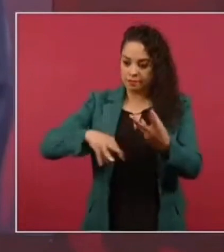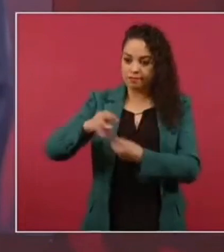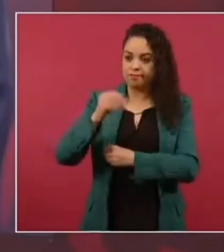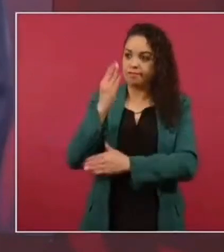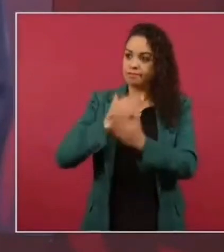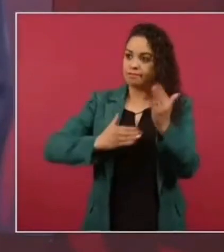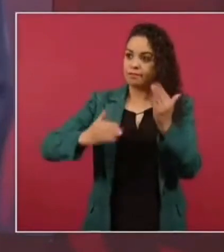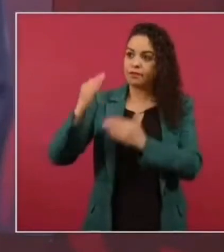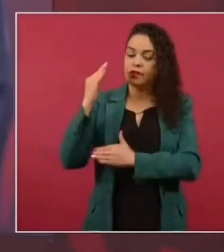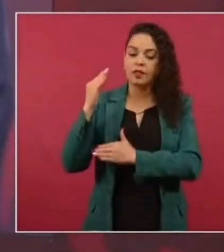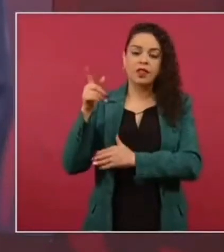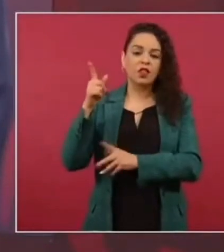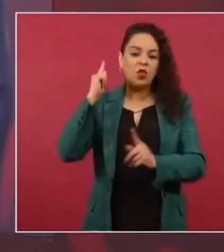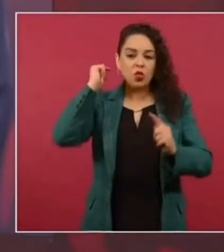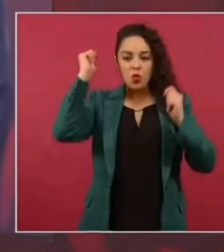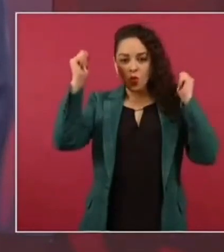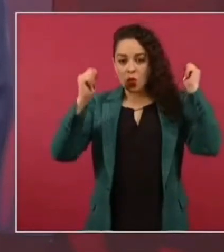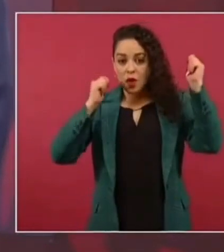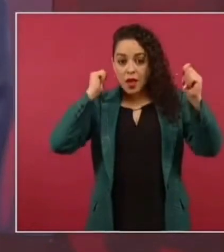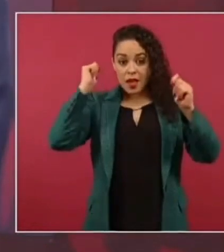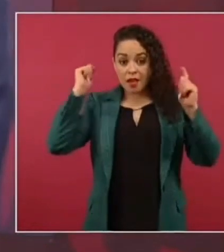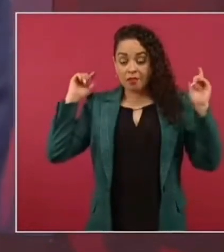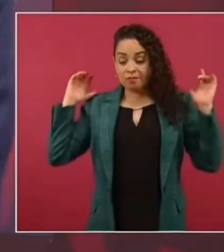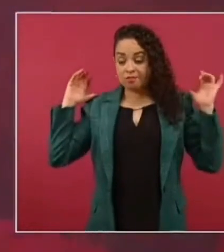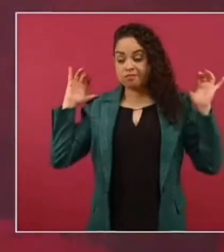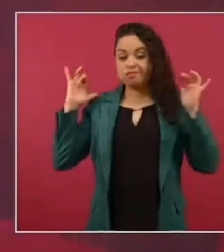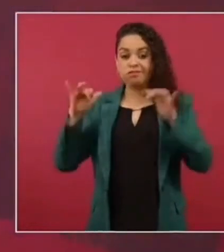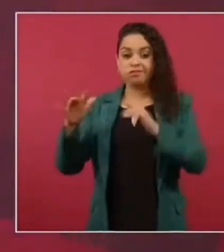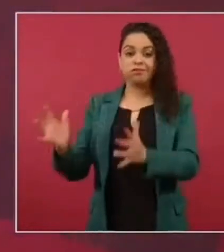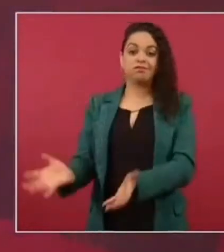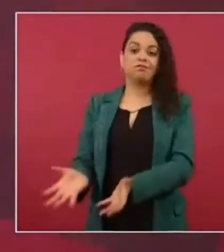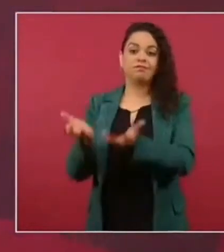Por eso lo del Tren Maestro. Porque